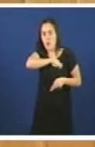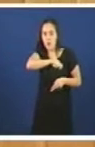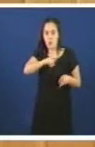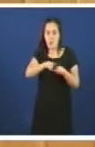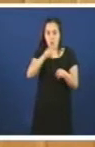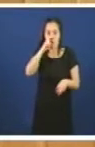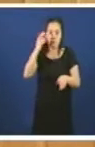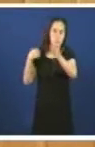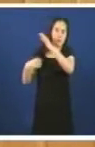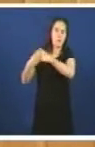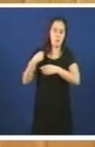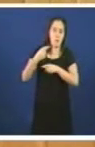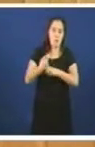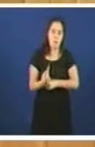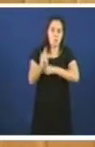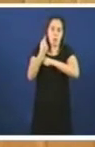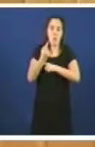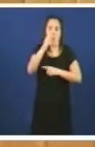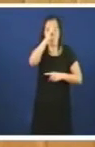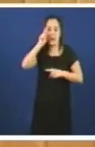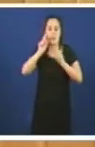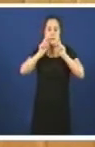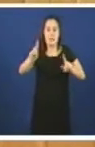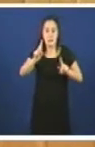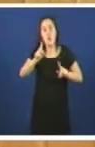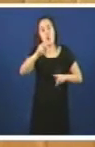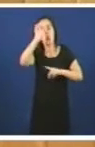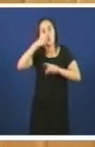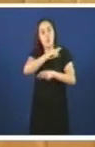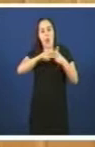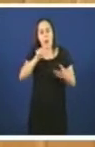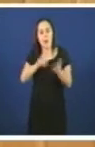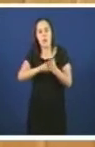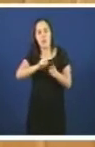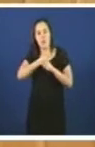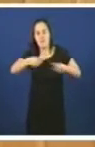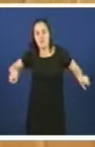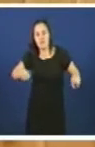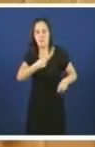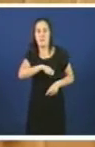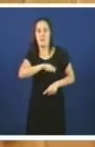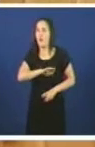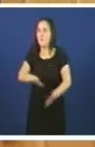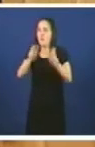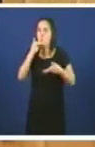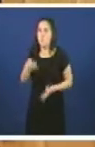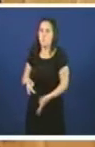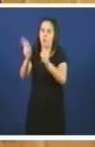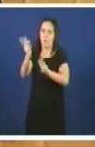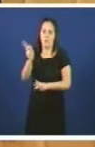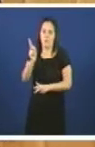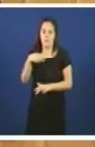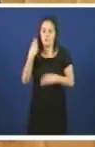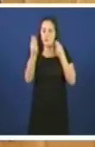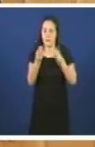dende Madrid calquer lingua ou cultura diferente da española. Pensábamos que era unha concesión a ese tipo de sectores e non estábamos